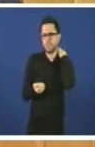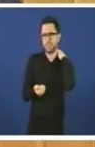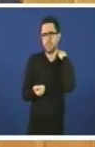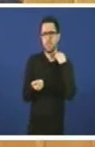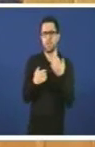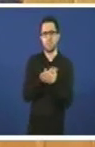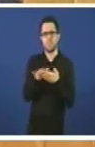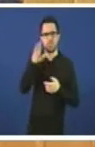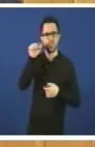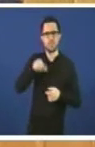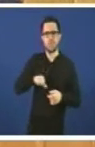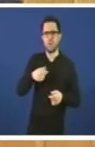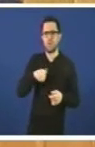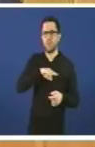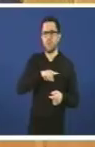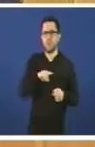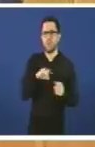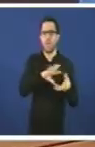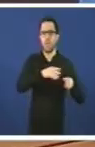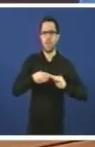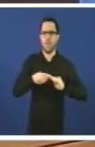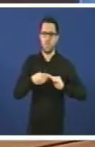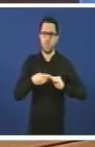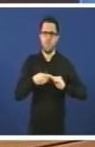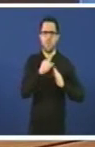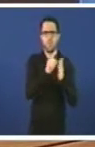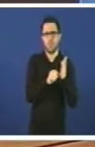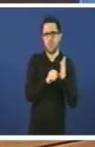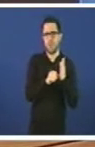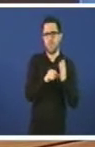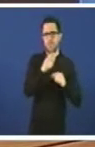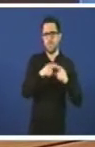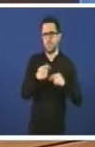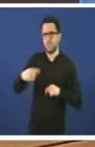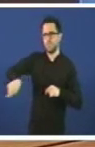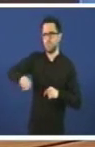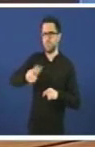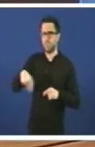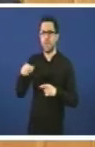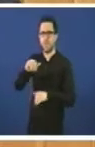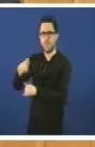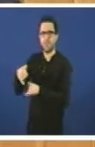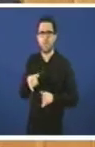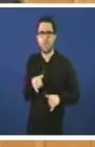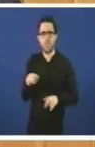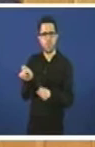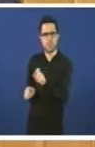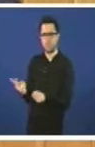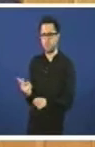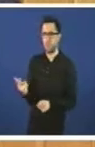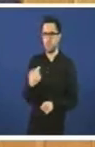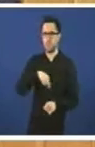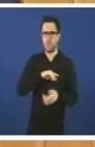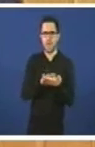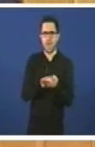social, de aplicación do programa do BNG, vosté, o señor Bomonde, vosté son os manipuladores. Sí, sí. Non é aquí o que falamos